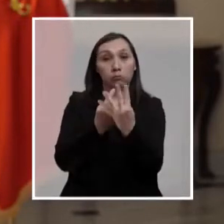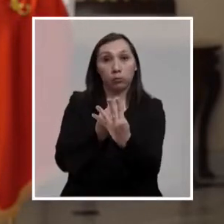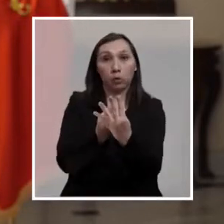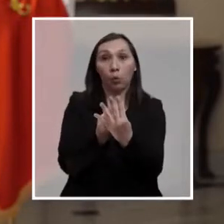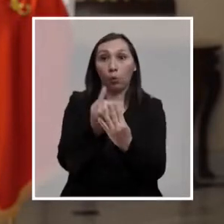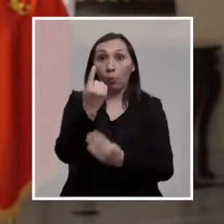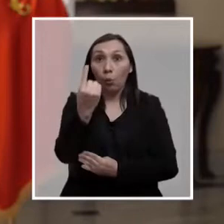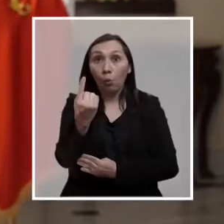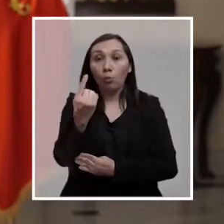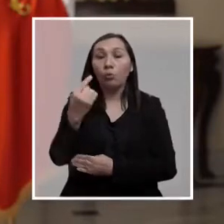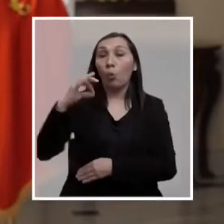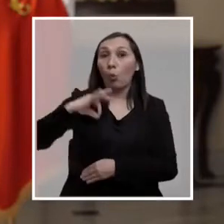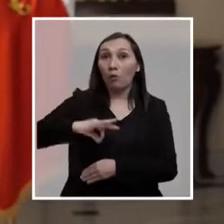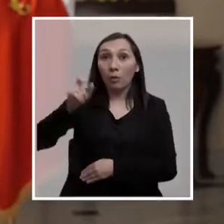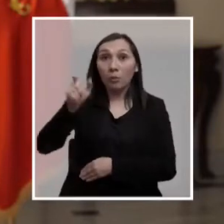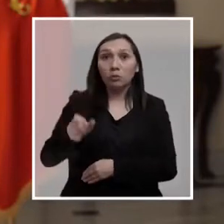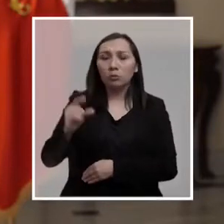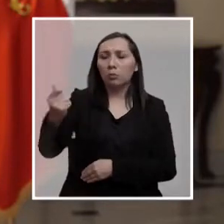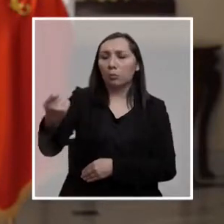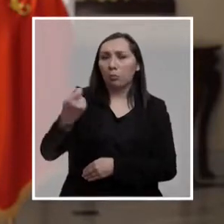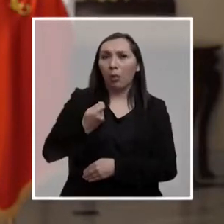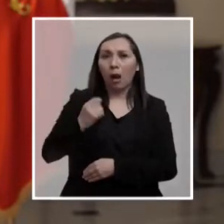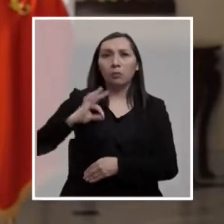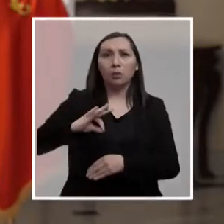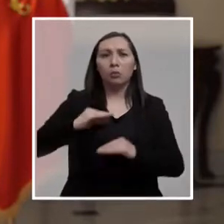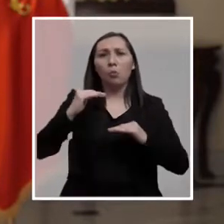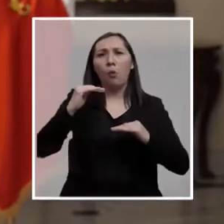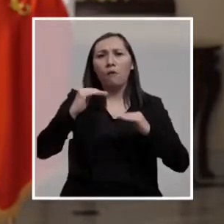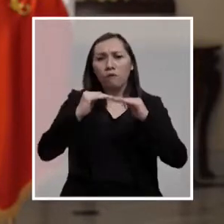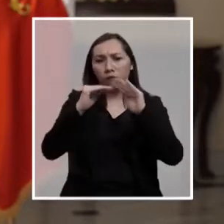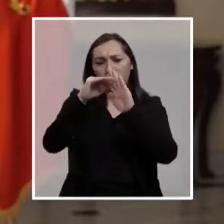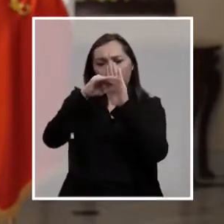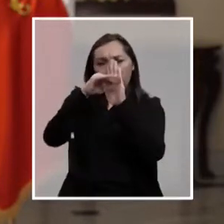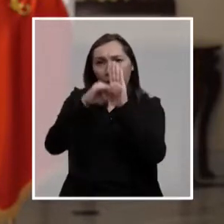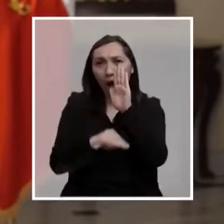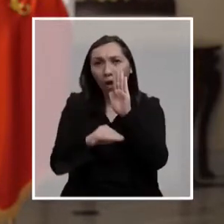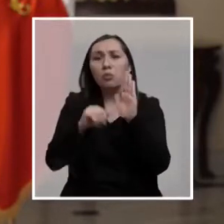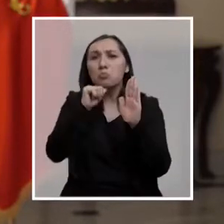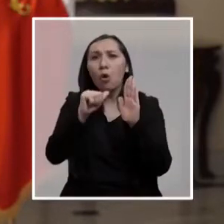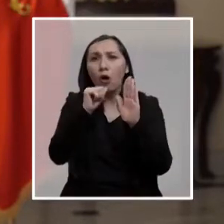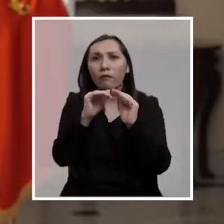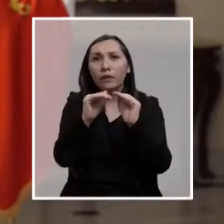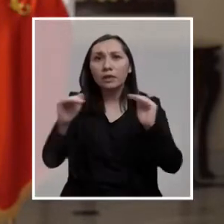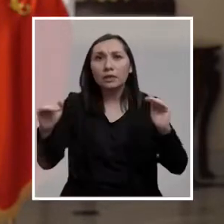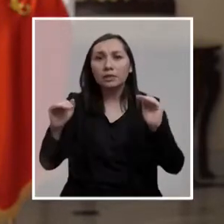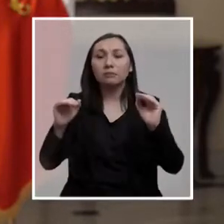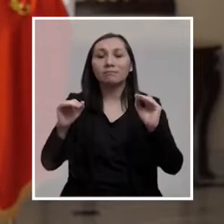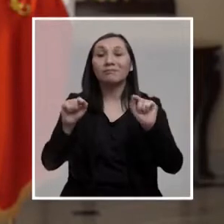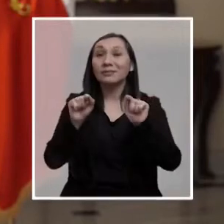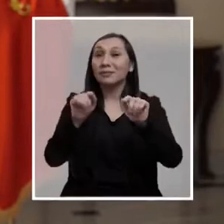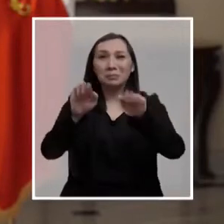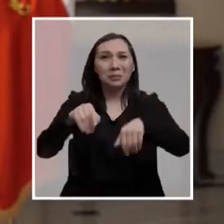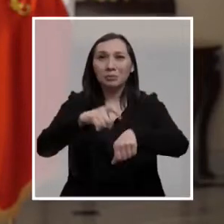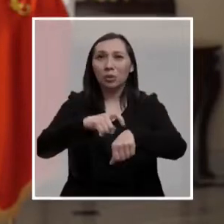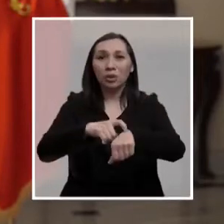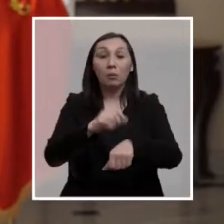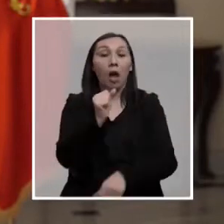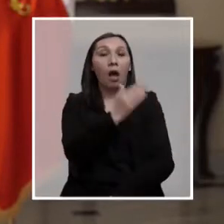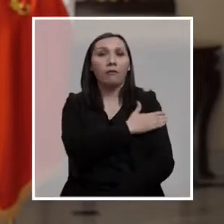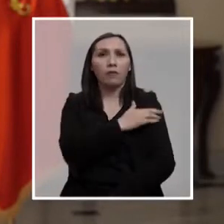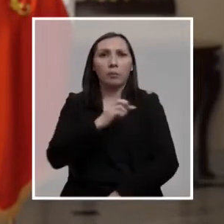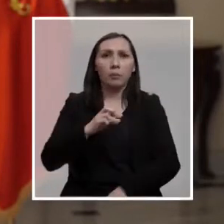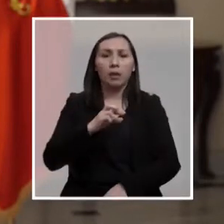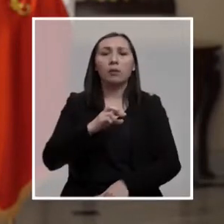jubilados recibe una pensión que está por debajo de la línea de la pobreza. Esto ocurre al mismo tiempo que las AFP